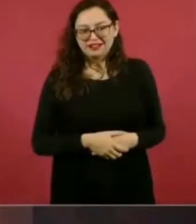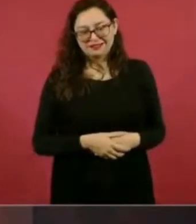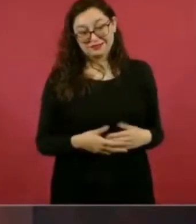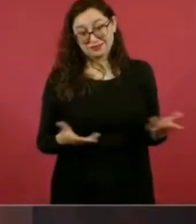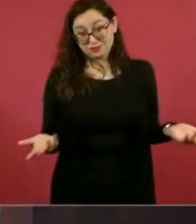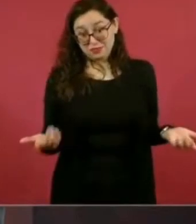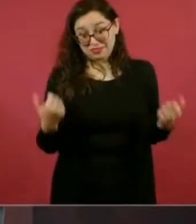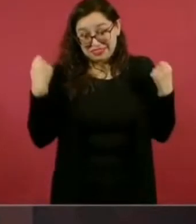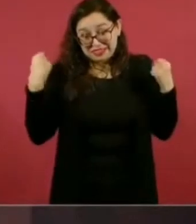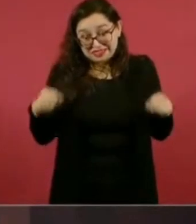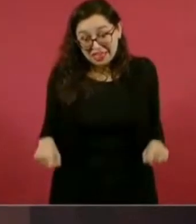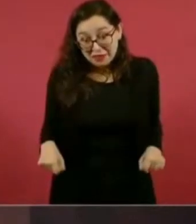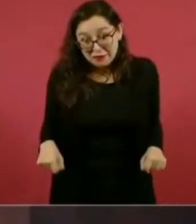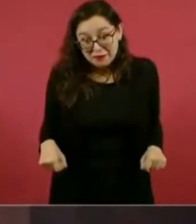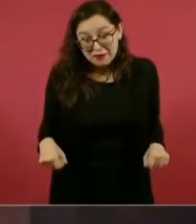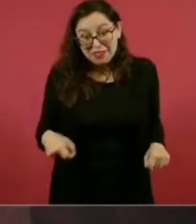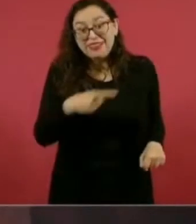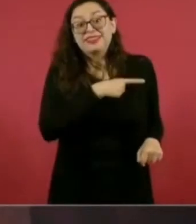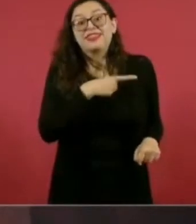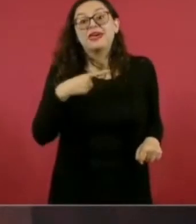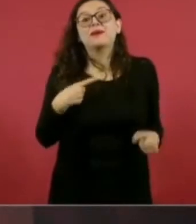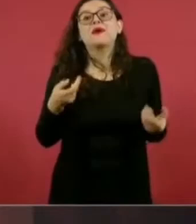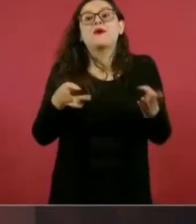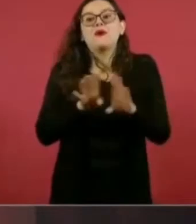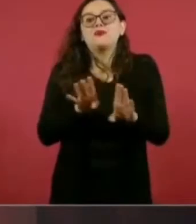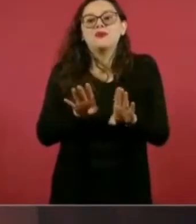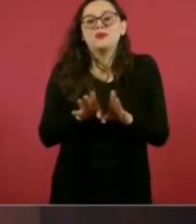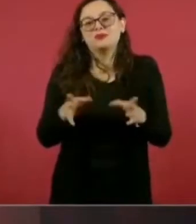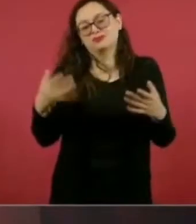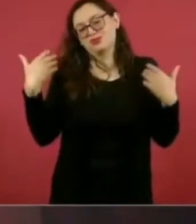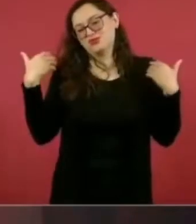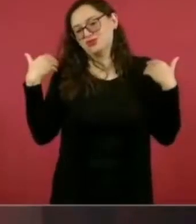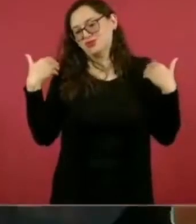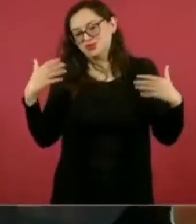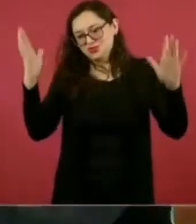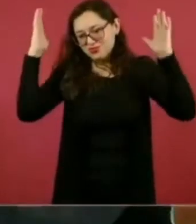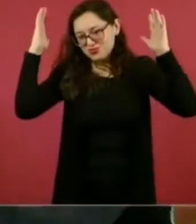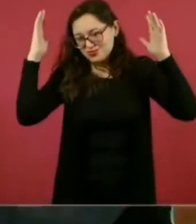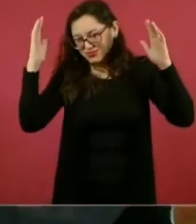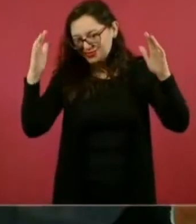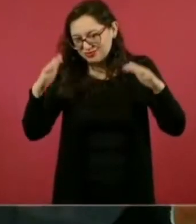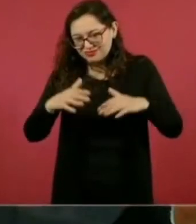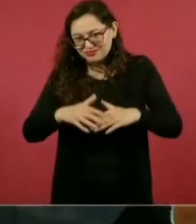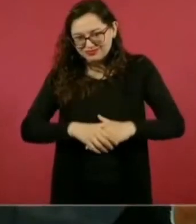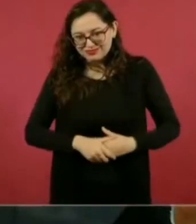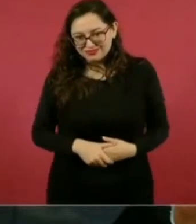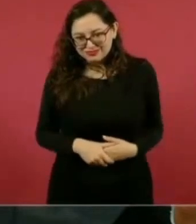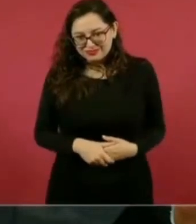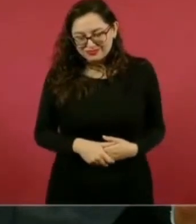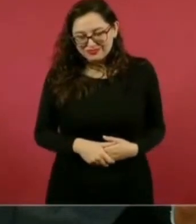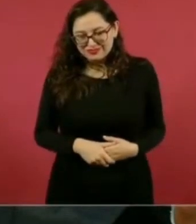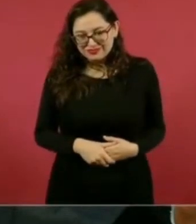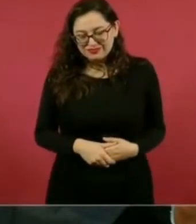No, pues, con lo que plantea el presidente del PAN,